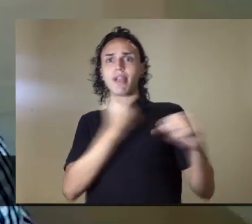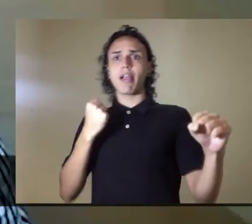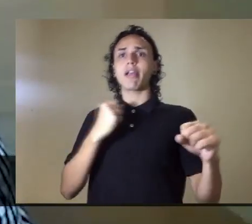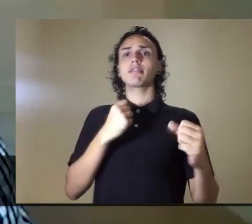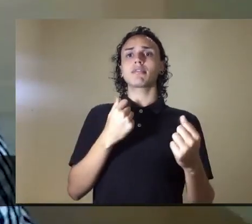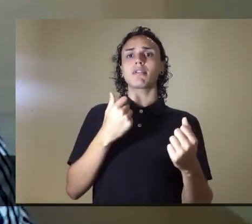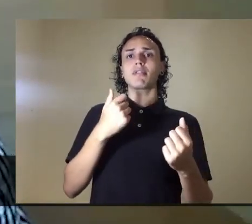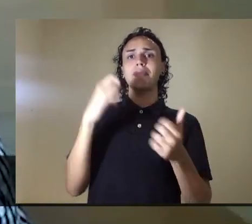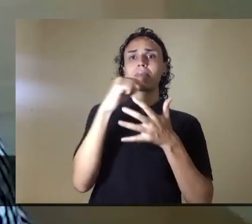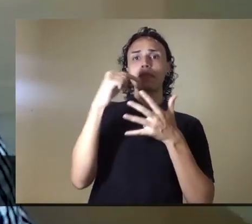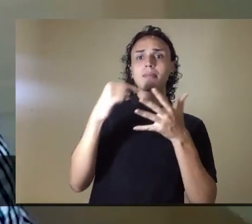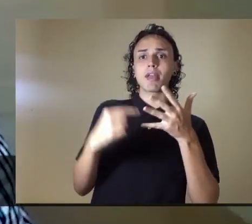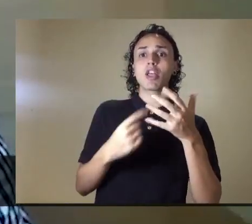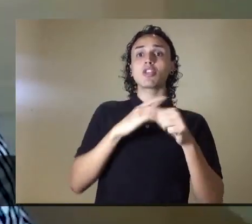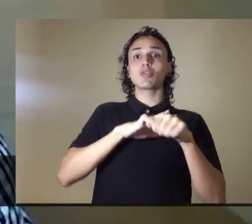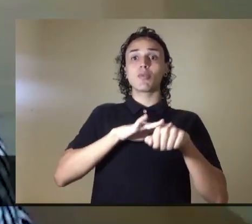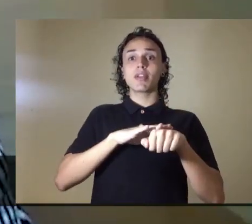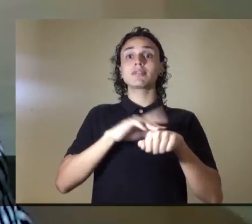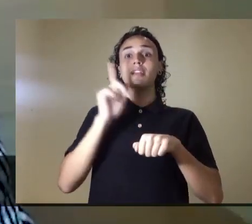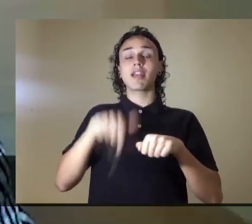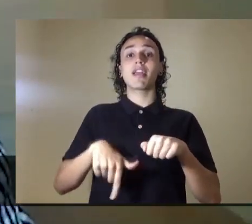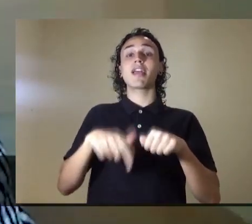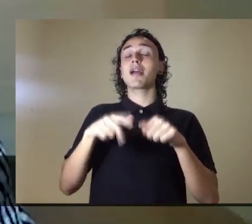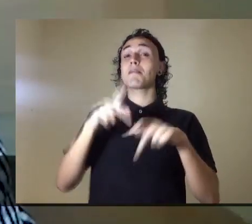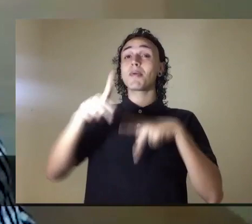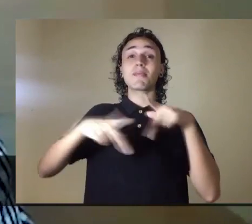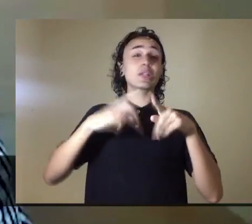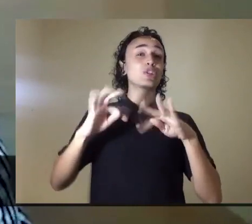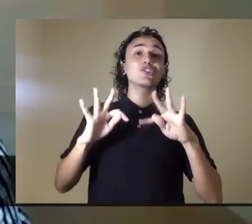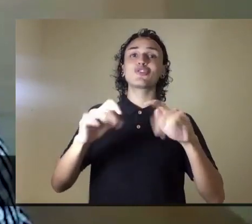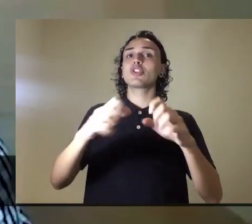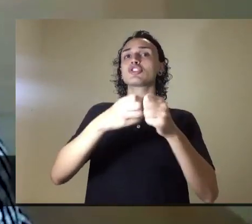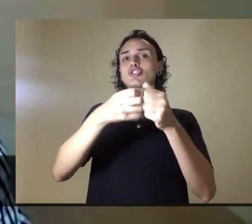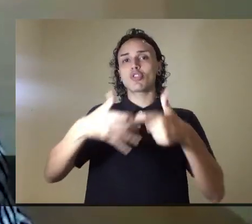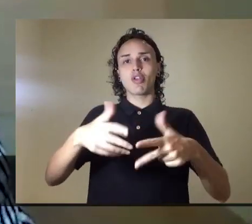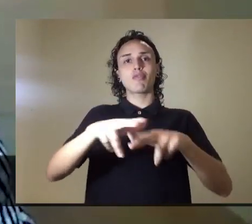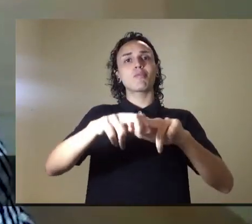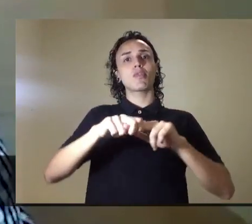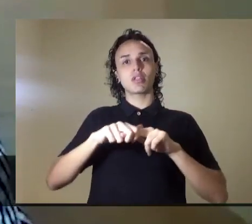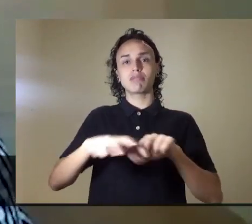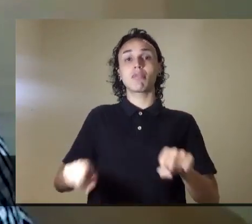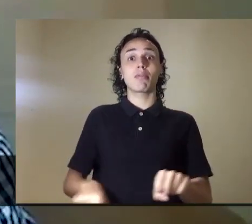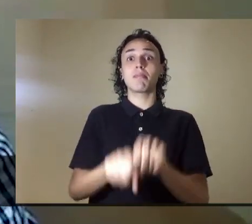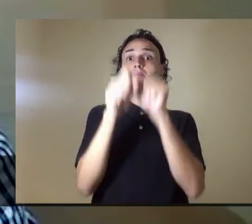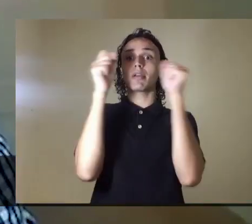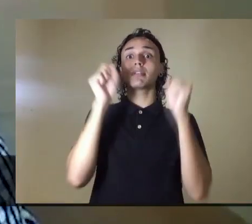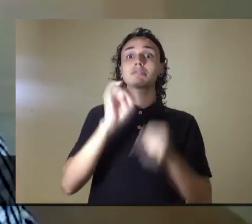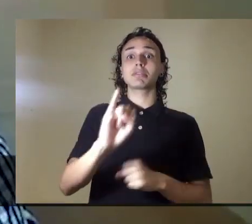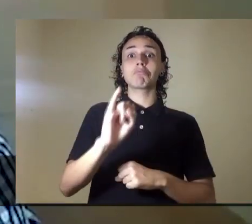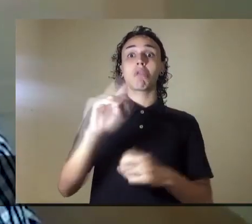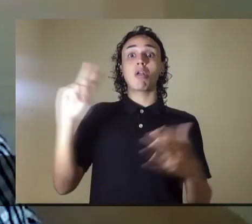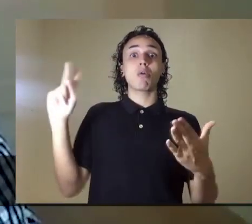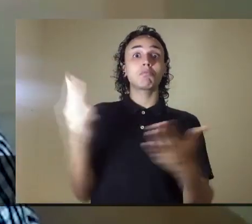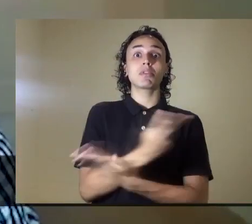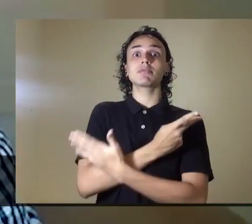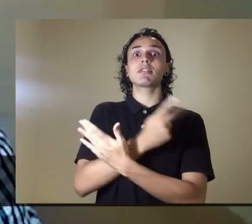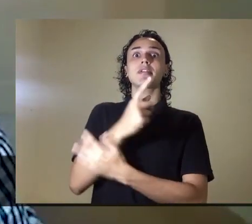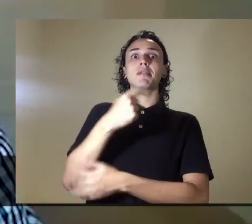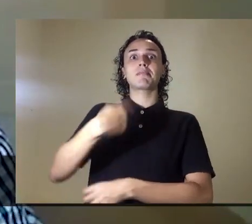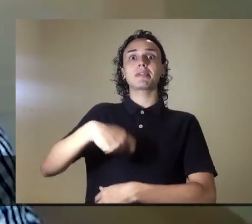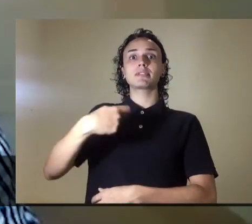a toda la población que en esos momentos pasa por una situación médica que requiera